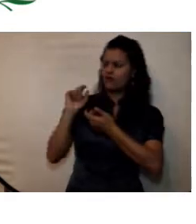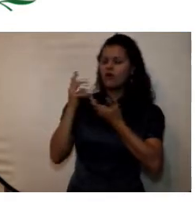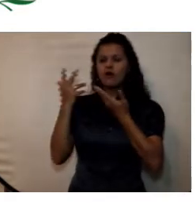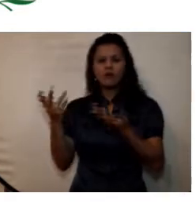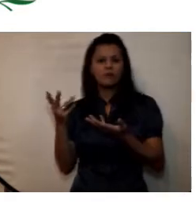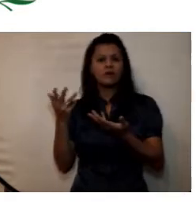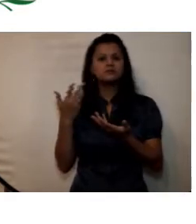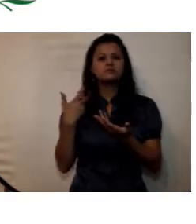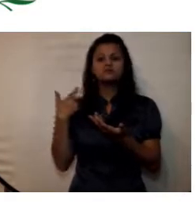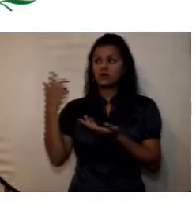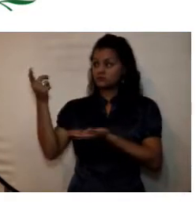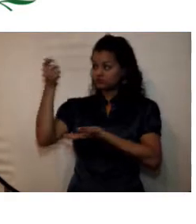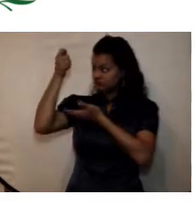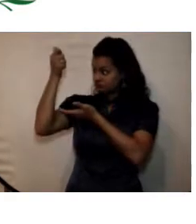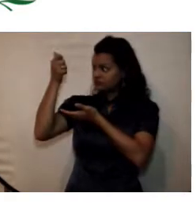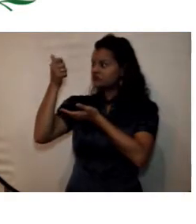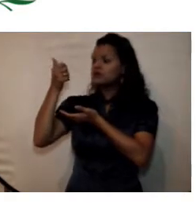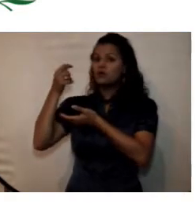de nuestros recursos